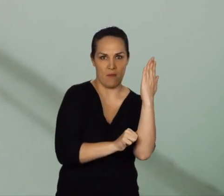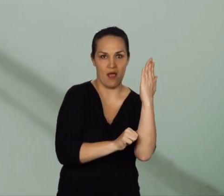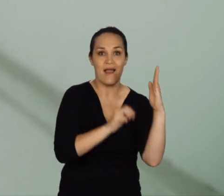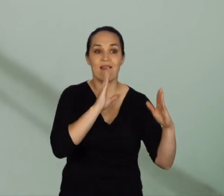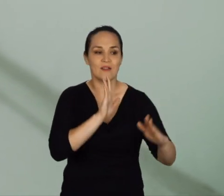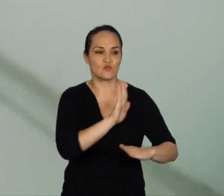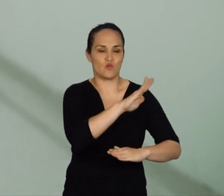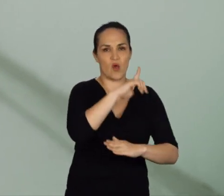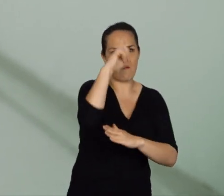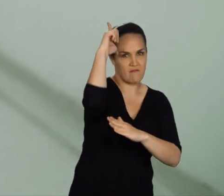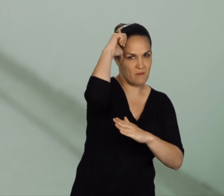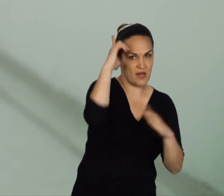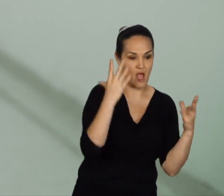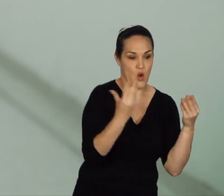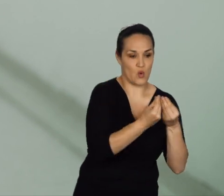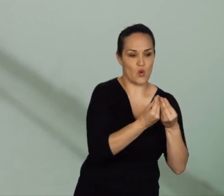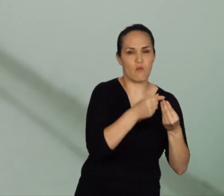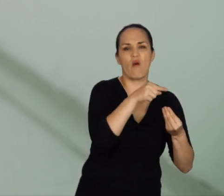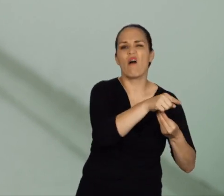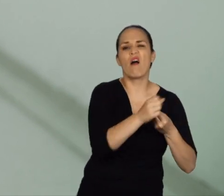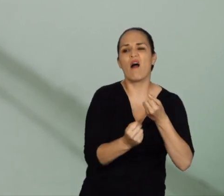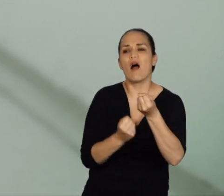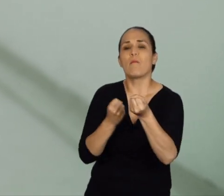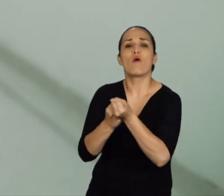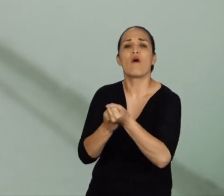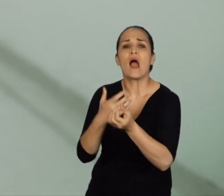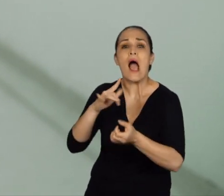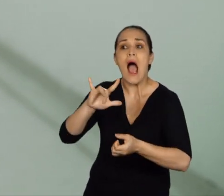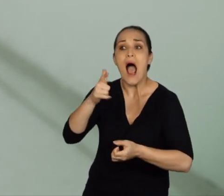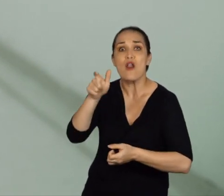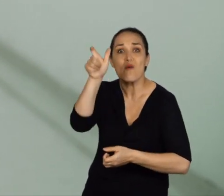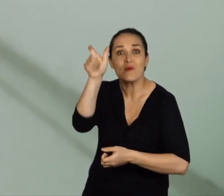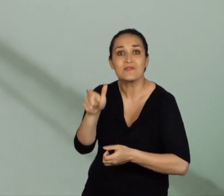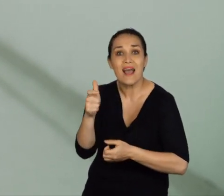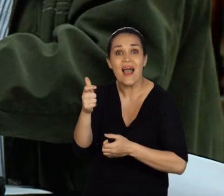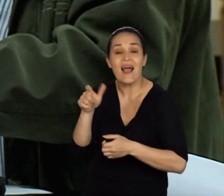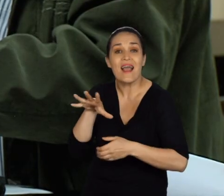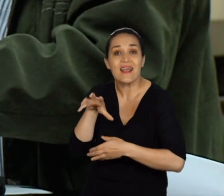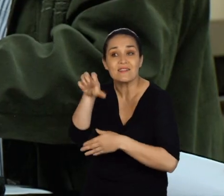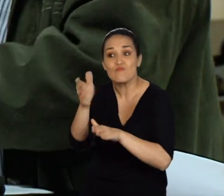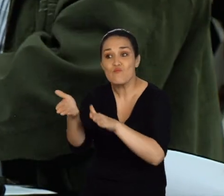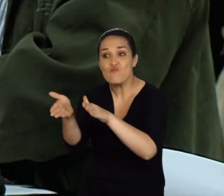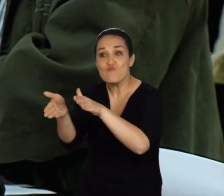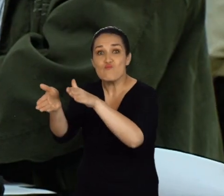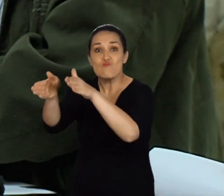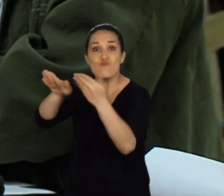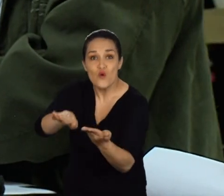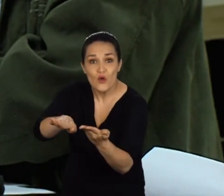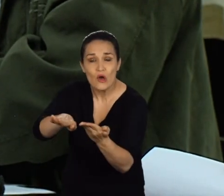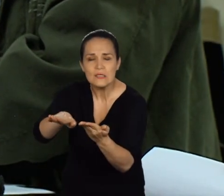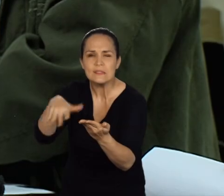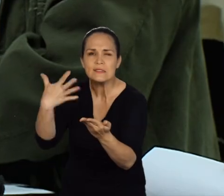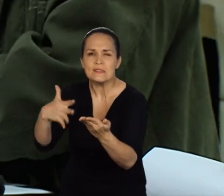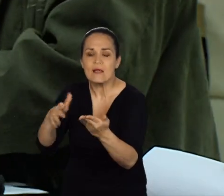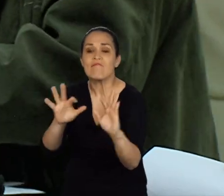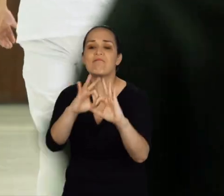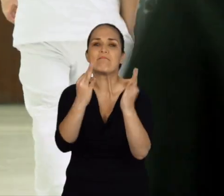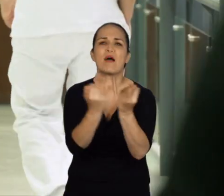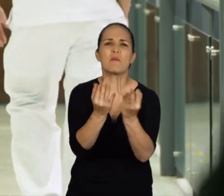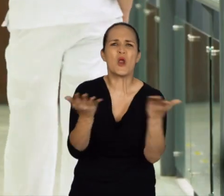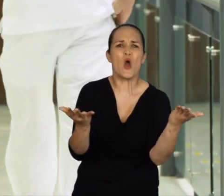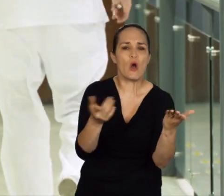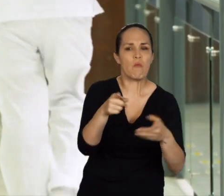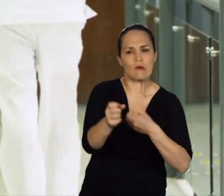especiales que tiene el grupo de enfermería y es el programa de duelo. Y es el acompañamiento que se hace a las familias en